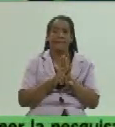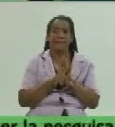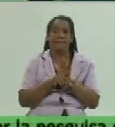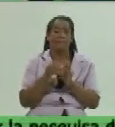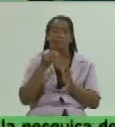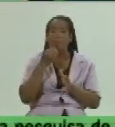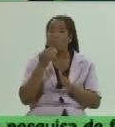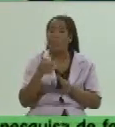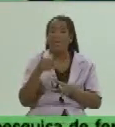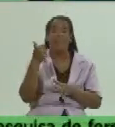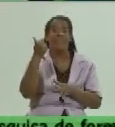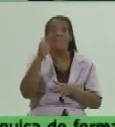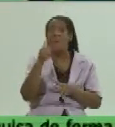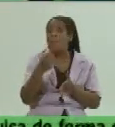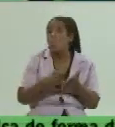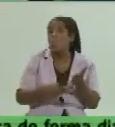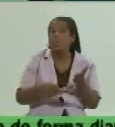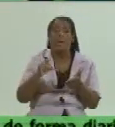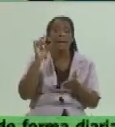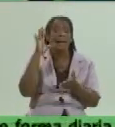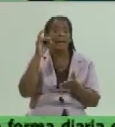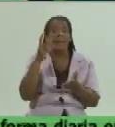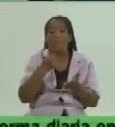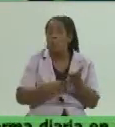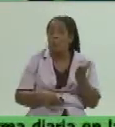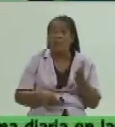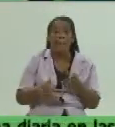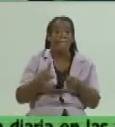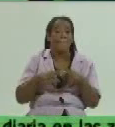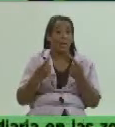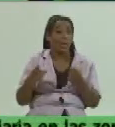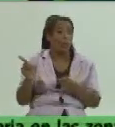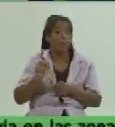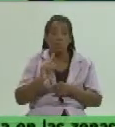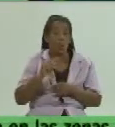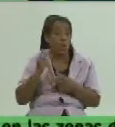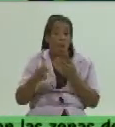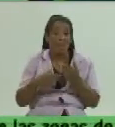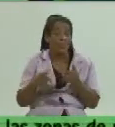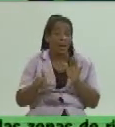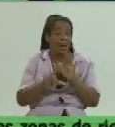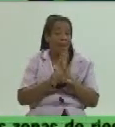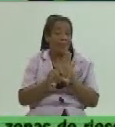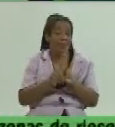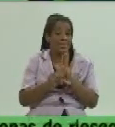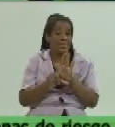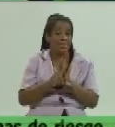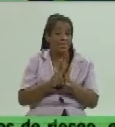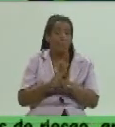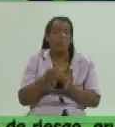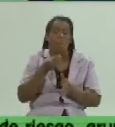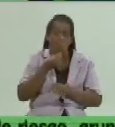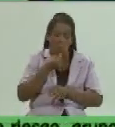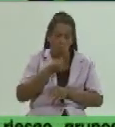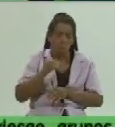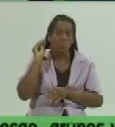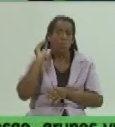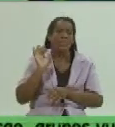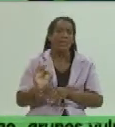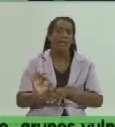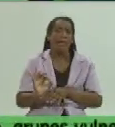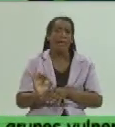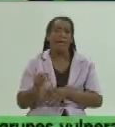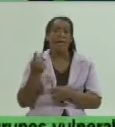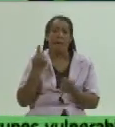más o 15 menos pero si ellos no actúan apegados a la ley que hoy se les ha dado una oportunidad a algunos que